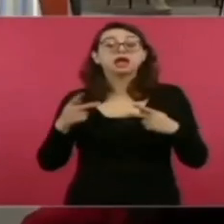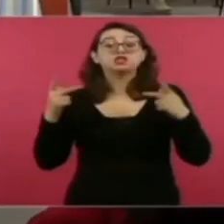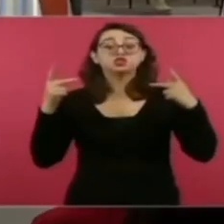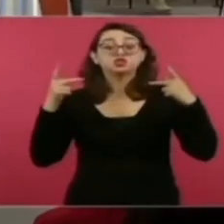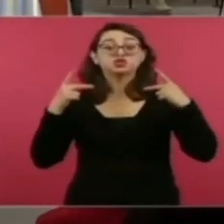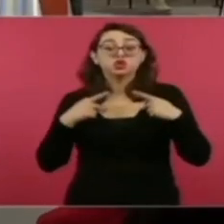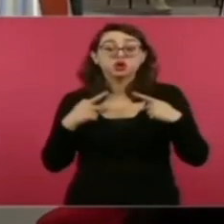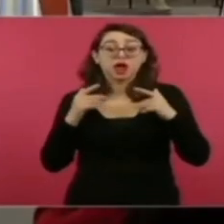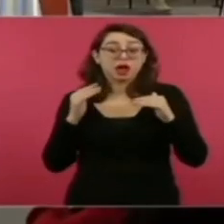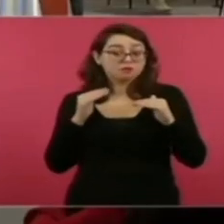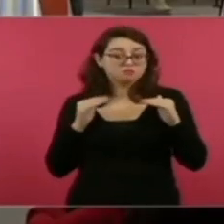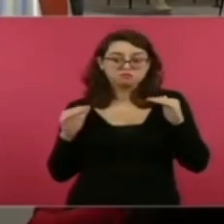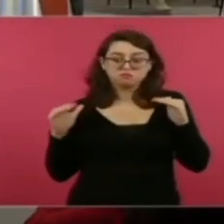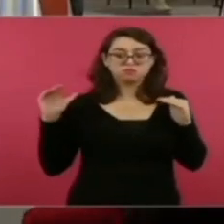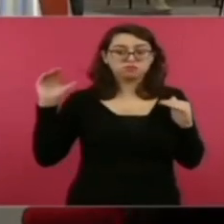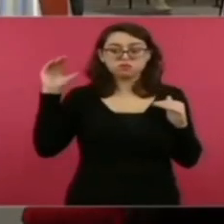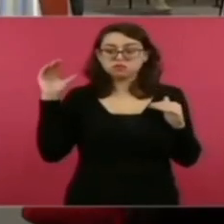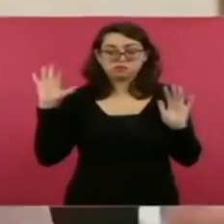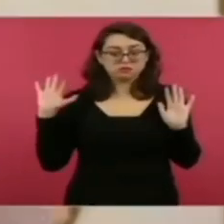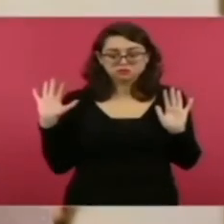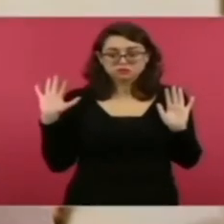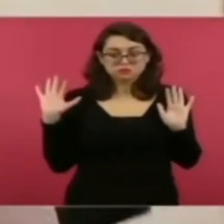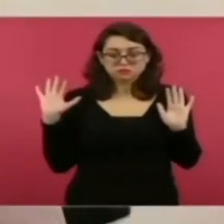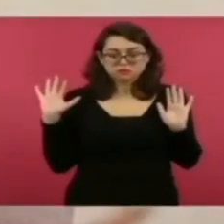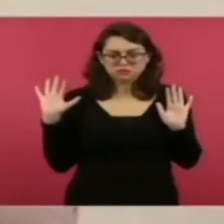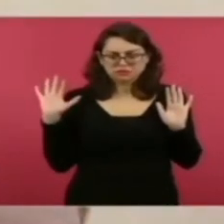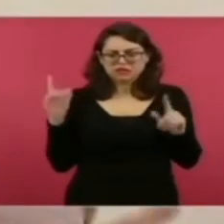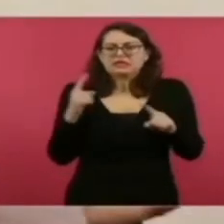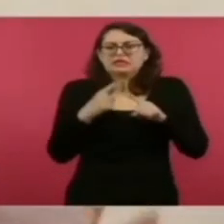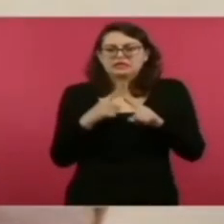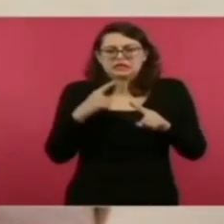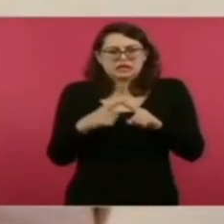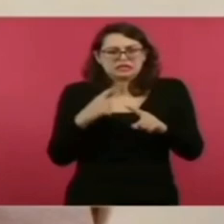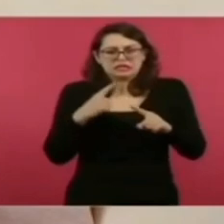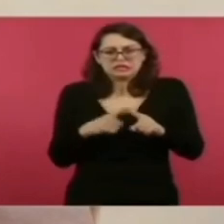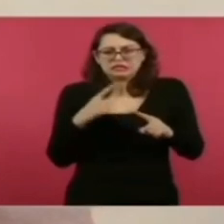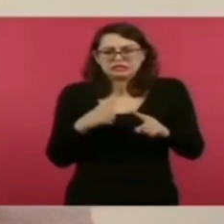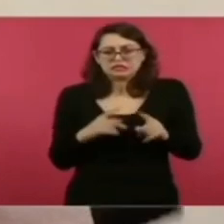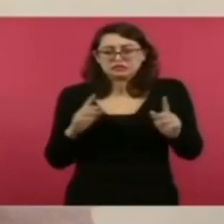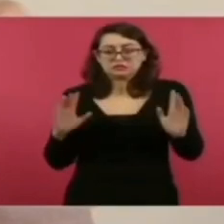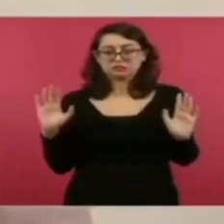¿Quiénes son los de arriba? O sea, ¿qué que este